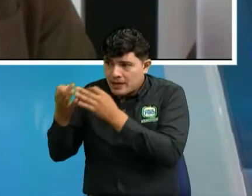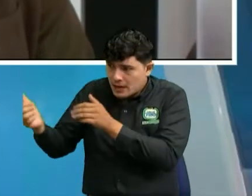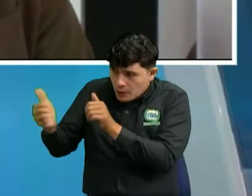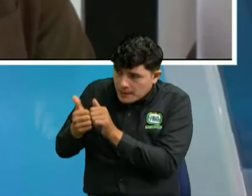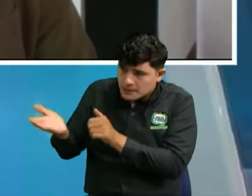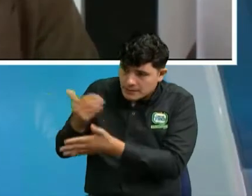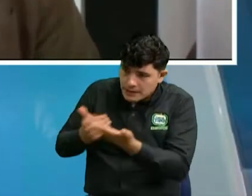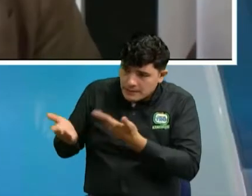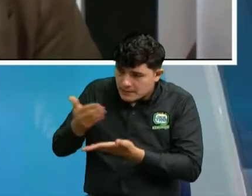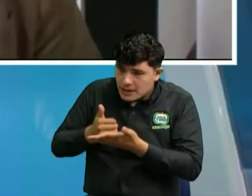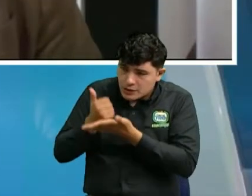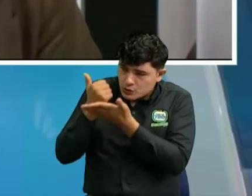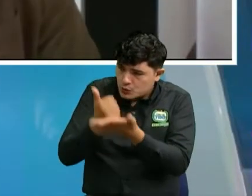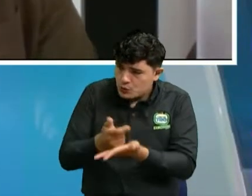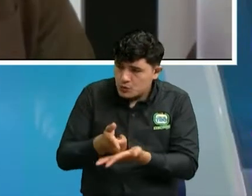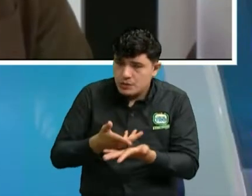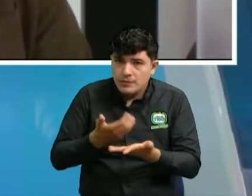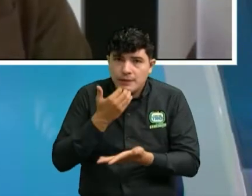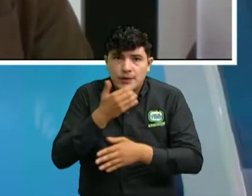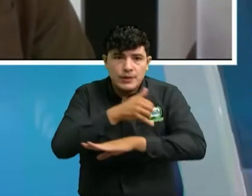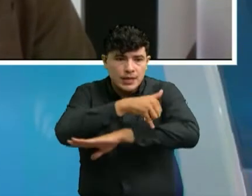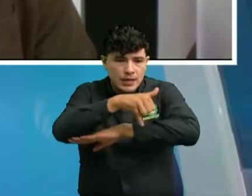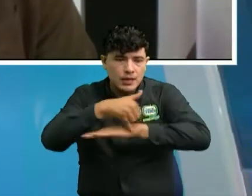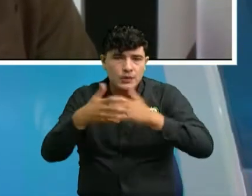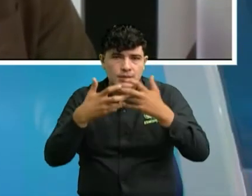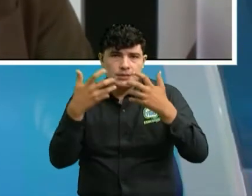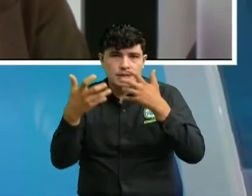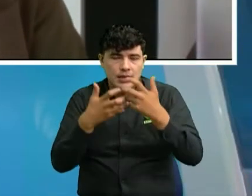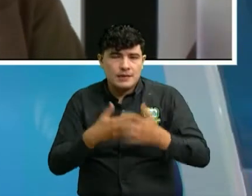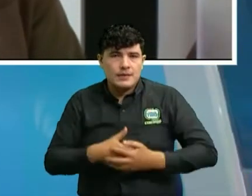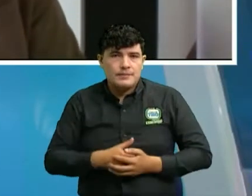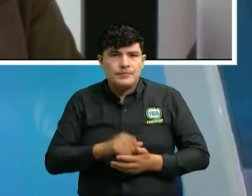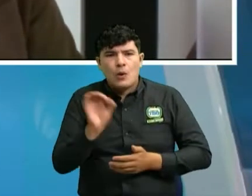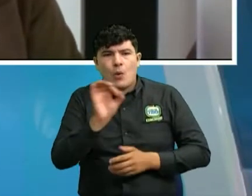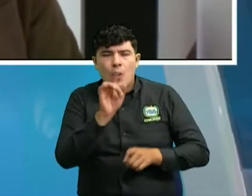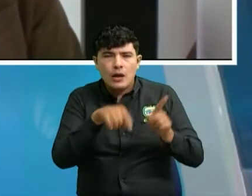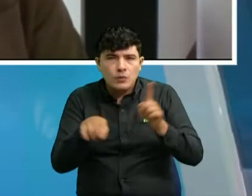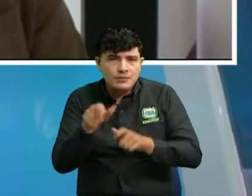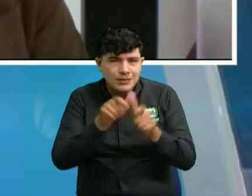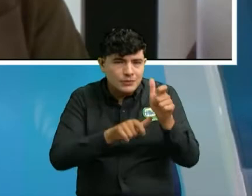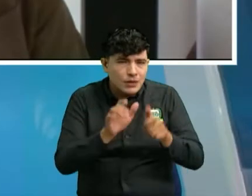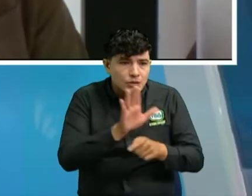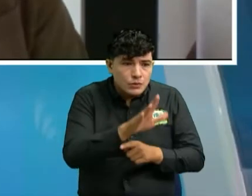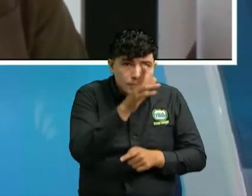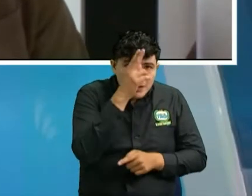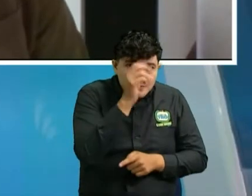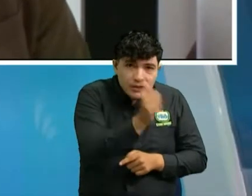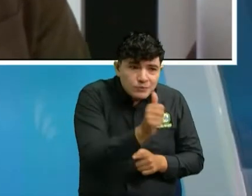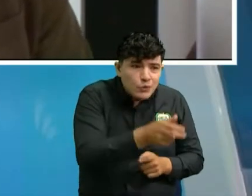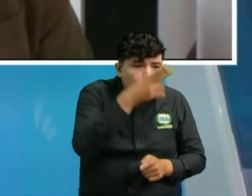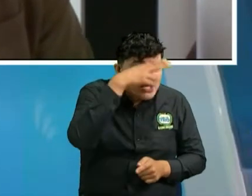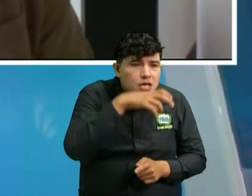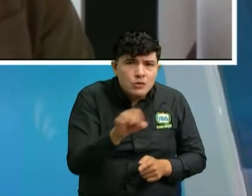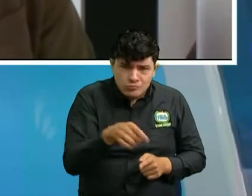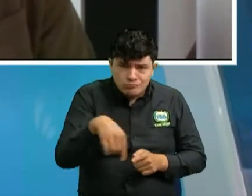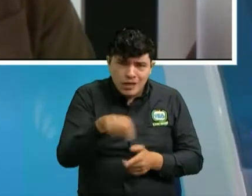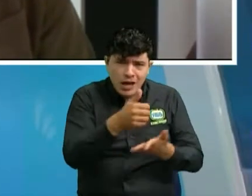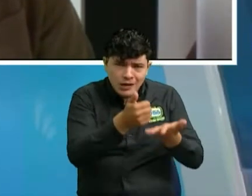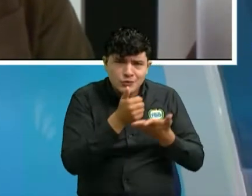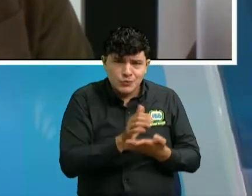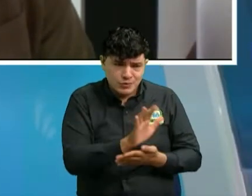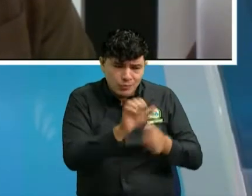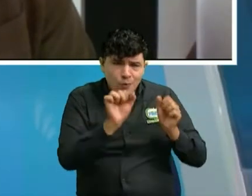bastante el tema como los ingenieros de sistemas a veces los mismos hijos son más son más especializados en el